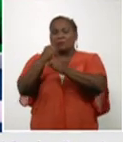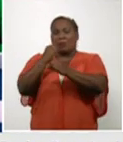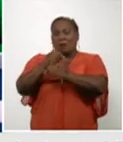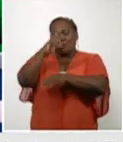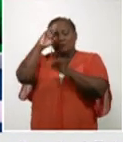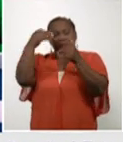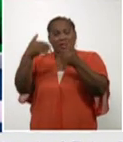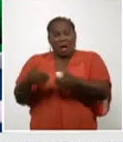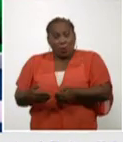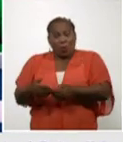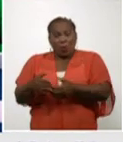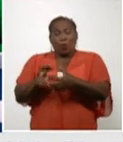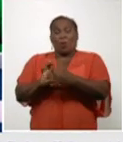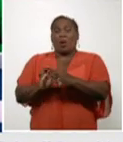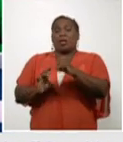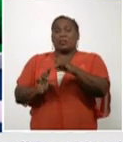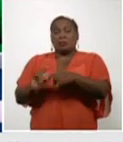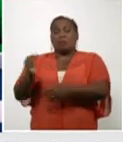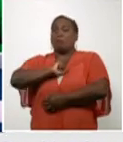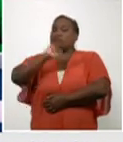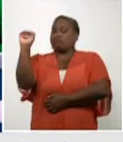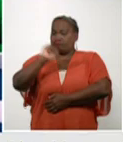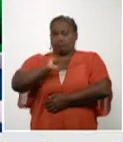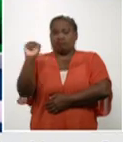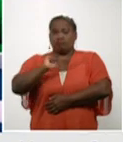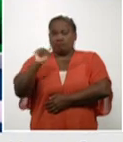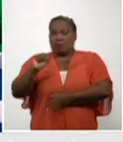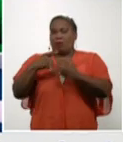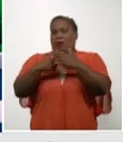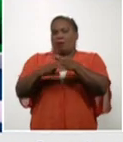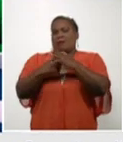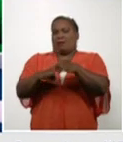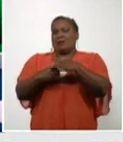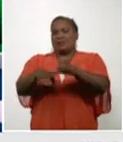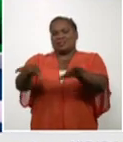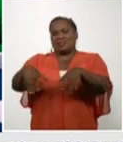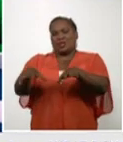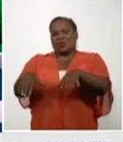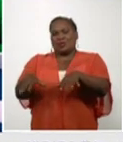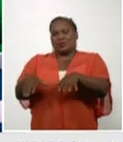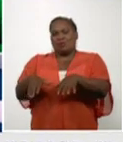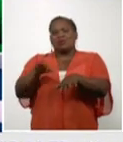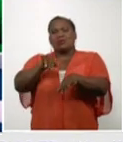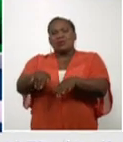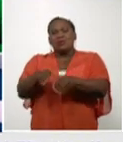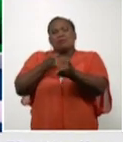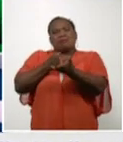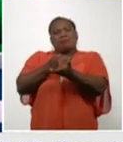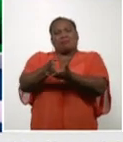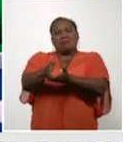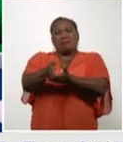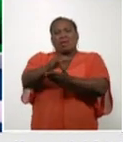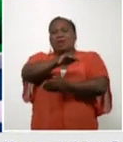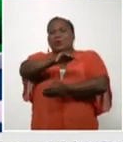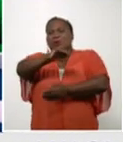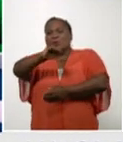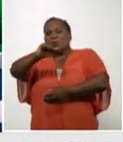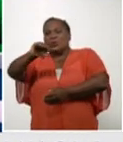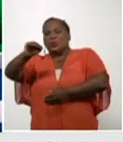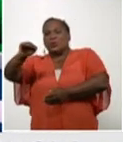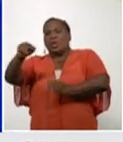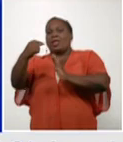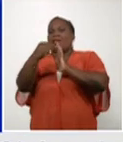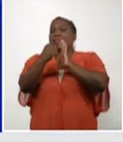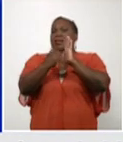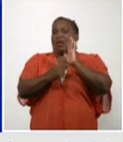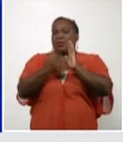demás, pues lograrán revertir la situación y estabilizaremos los indicadores que se pueden apreciar en el día